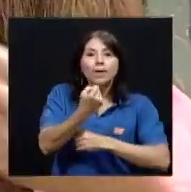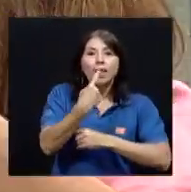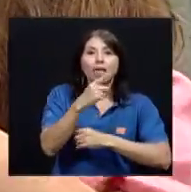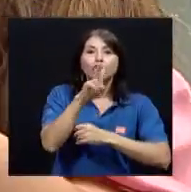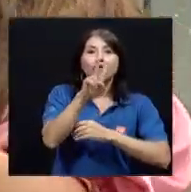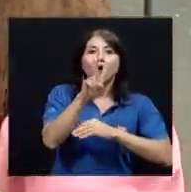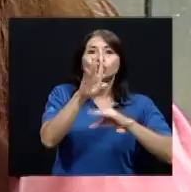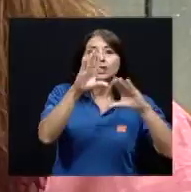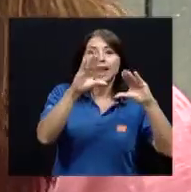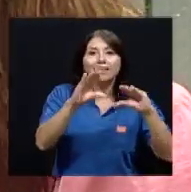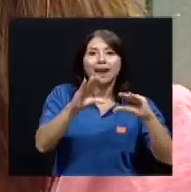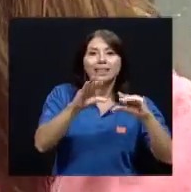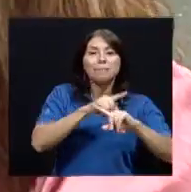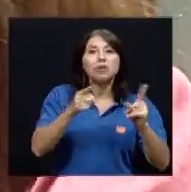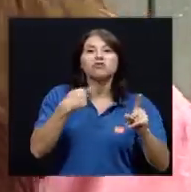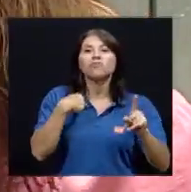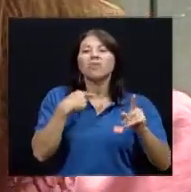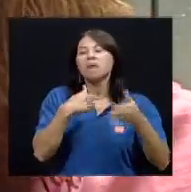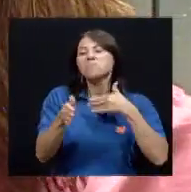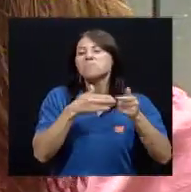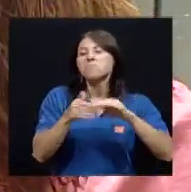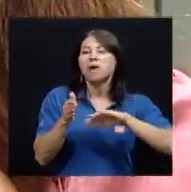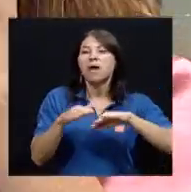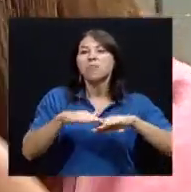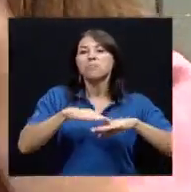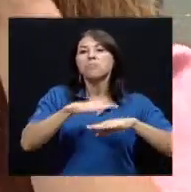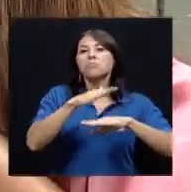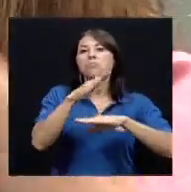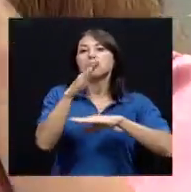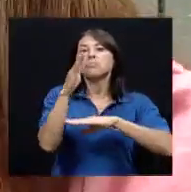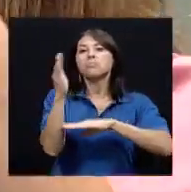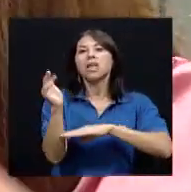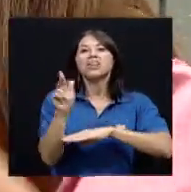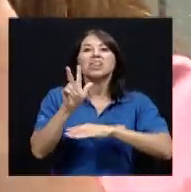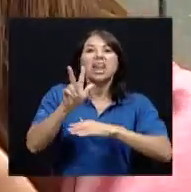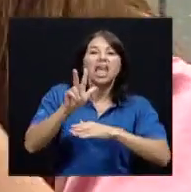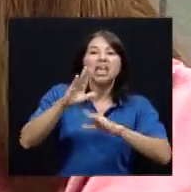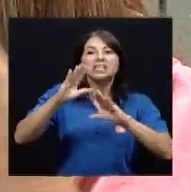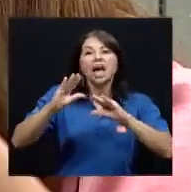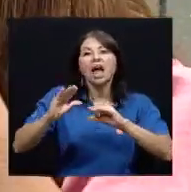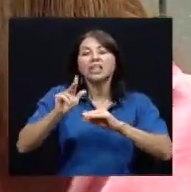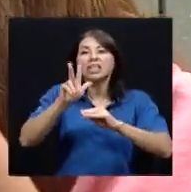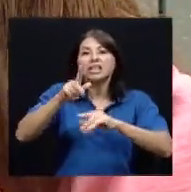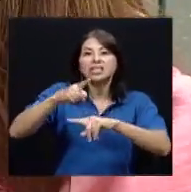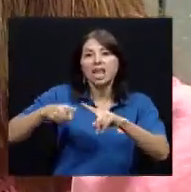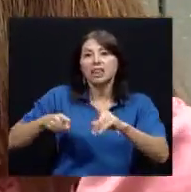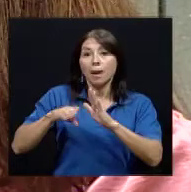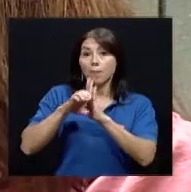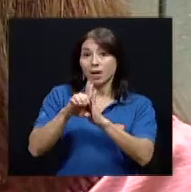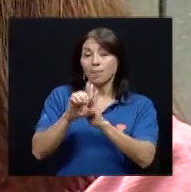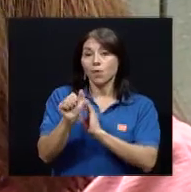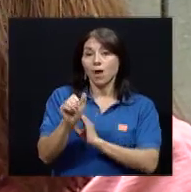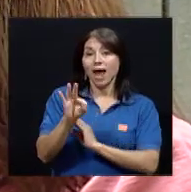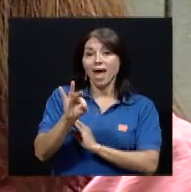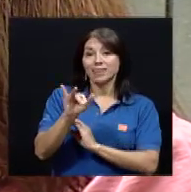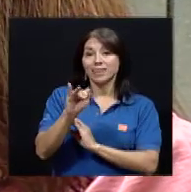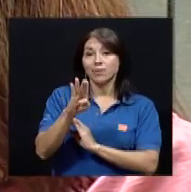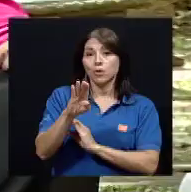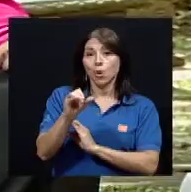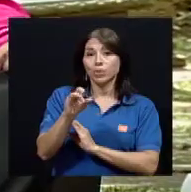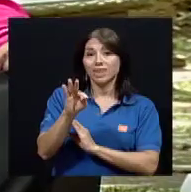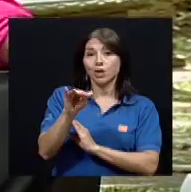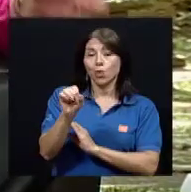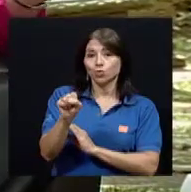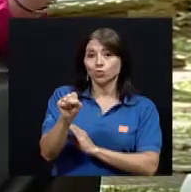medicamento a las 3 o 3 y 30 por ejemplo los antibióticos verdad que tienen que ser cada 12 horas o cada cierto tiempo hay medicamentos